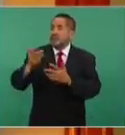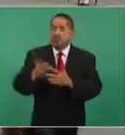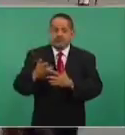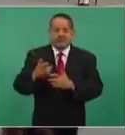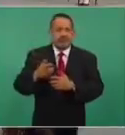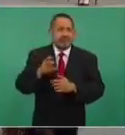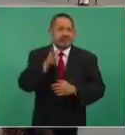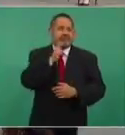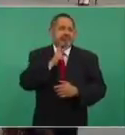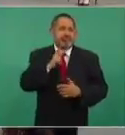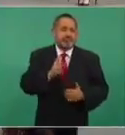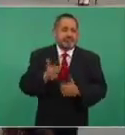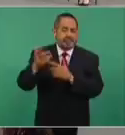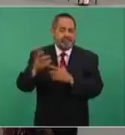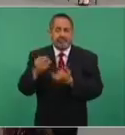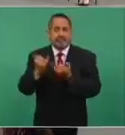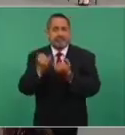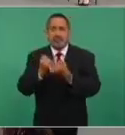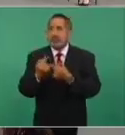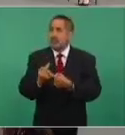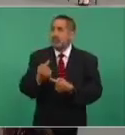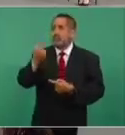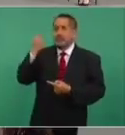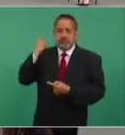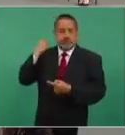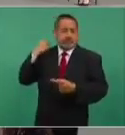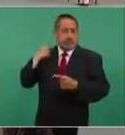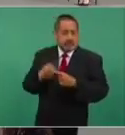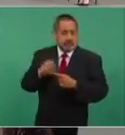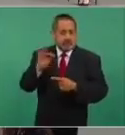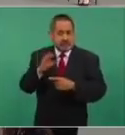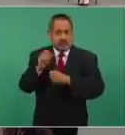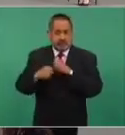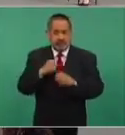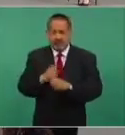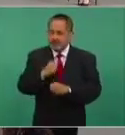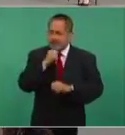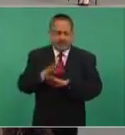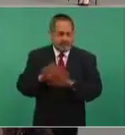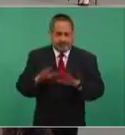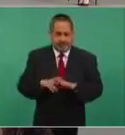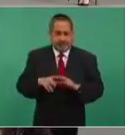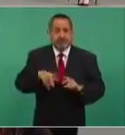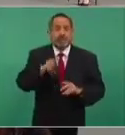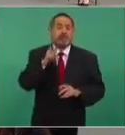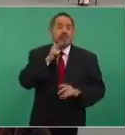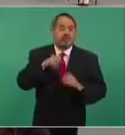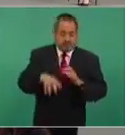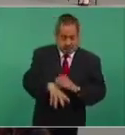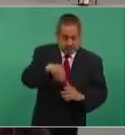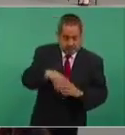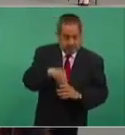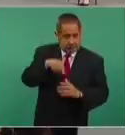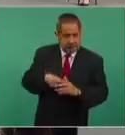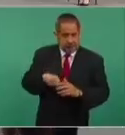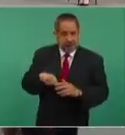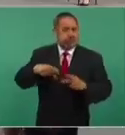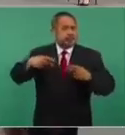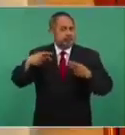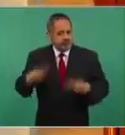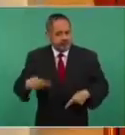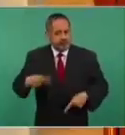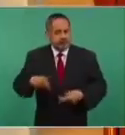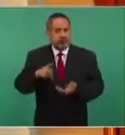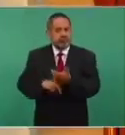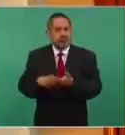como se ha realizado en los últimos 40 años y toda la producción petrolera se destinará al mercado